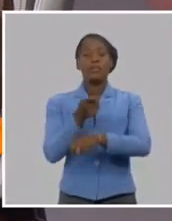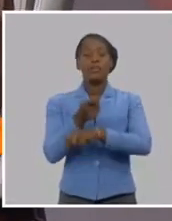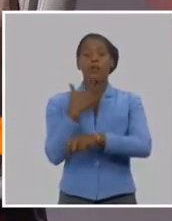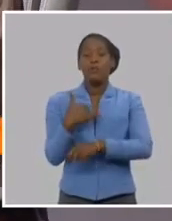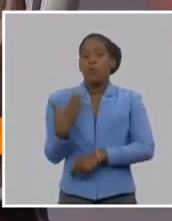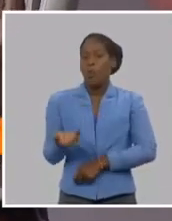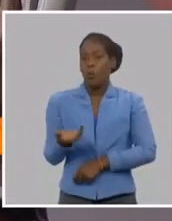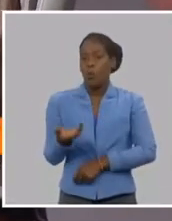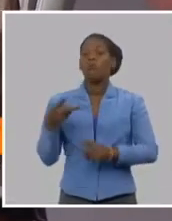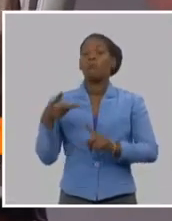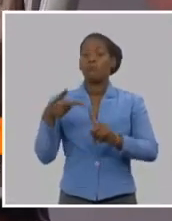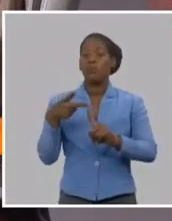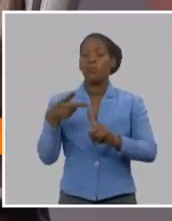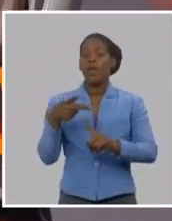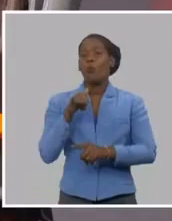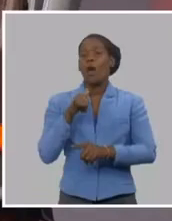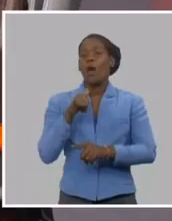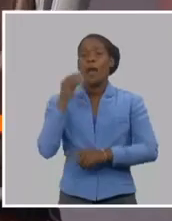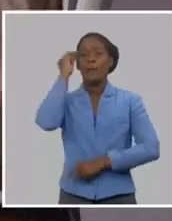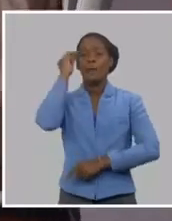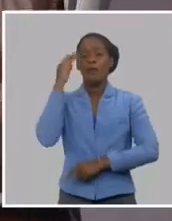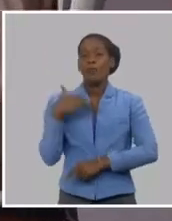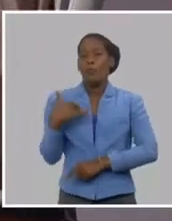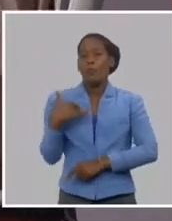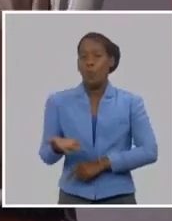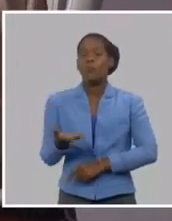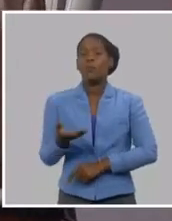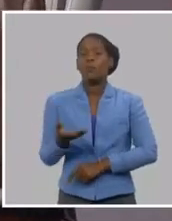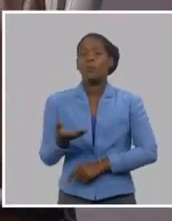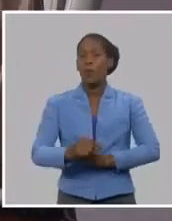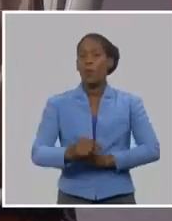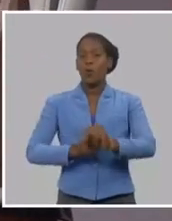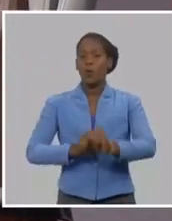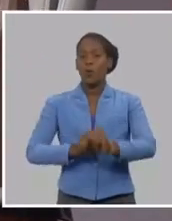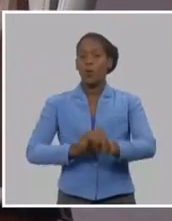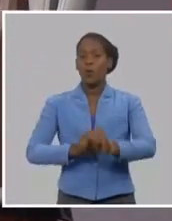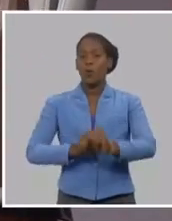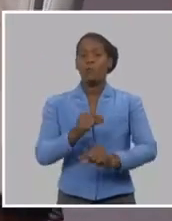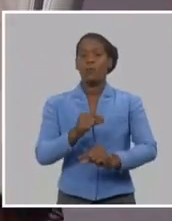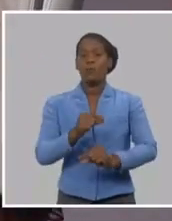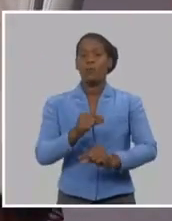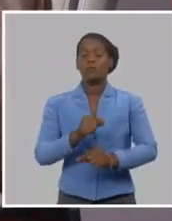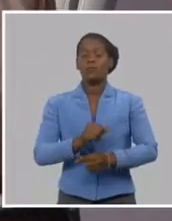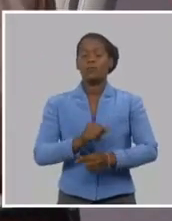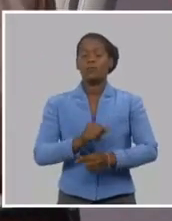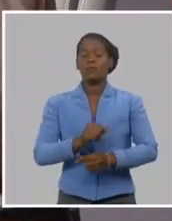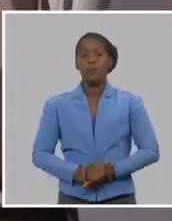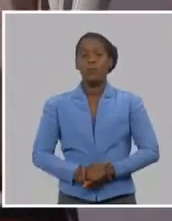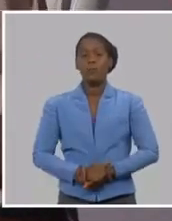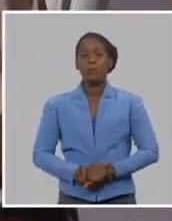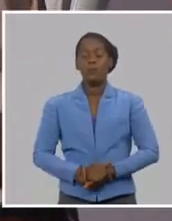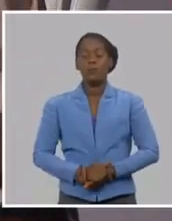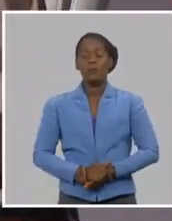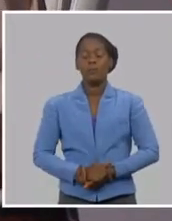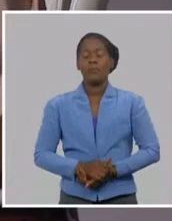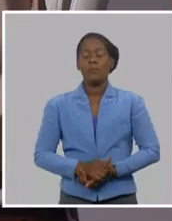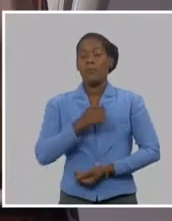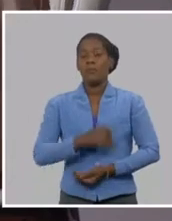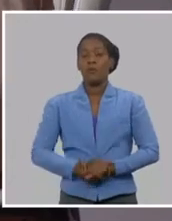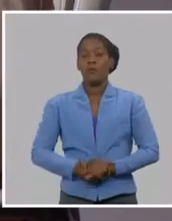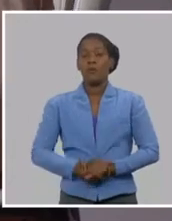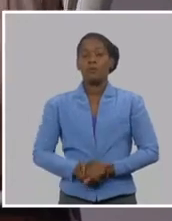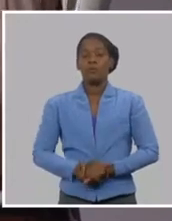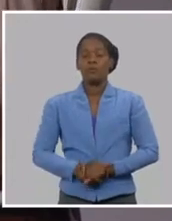prohibir, hay que difundirlo bien, ¿no? Usted prohíbe algo y lo hace encantador, la gente va a buscar que lo prohíbe. Y si usted empieza a abusar de algo,